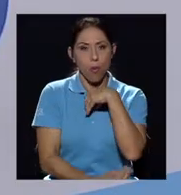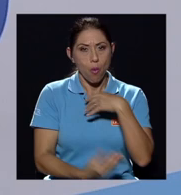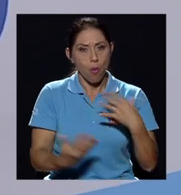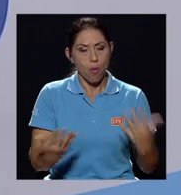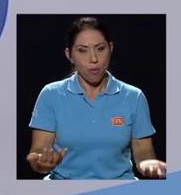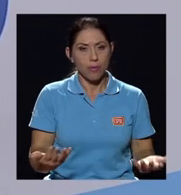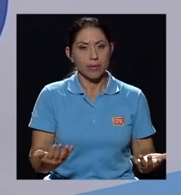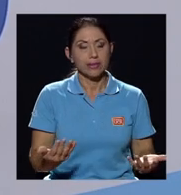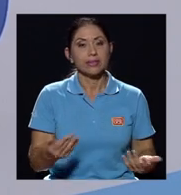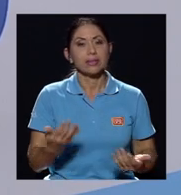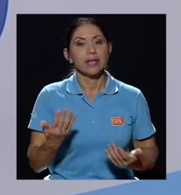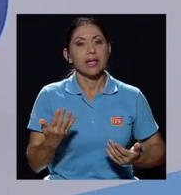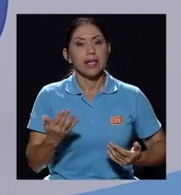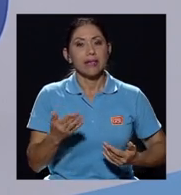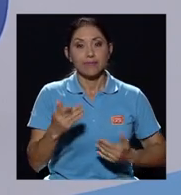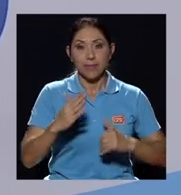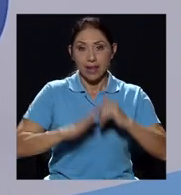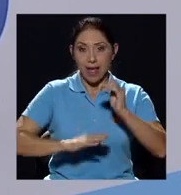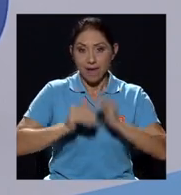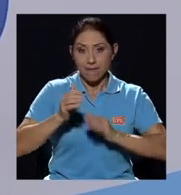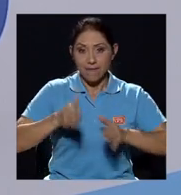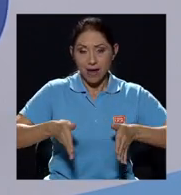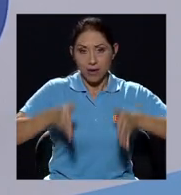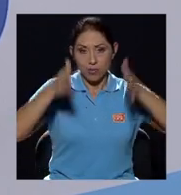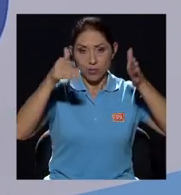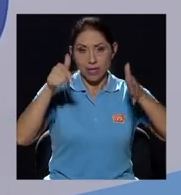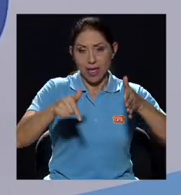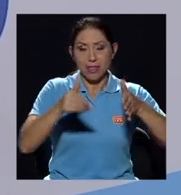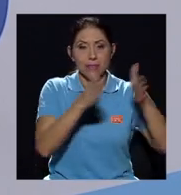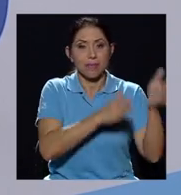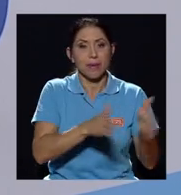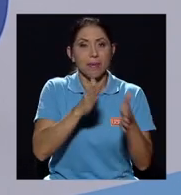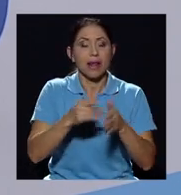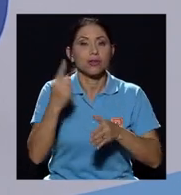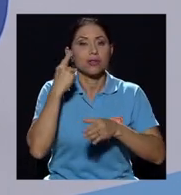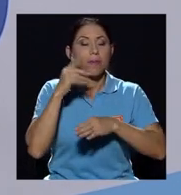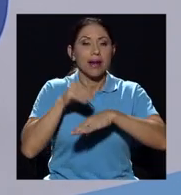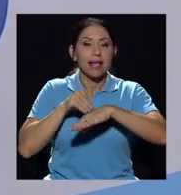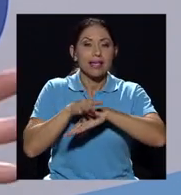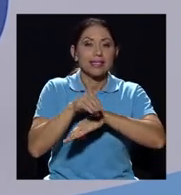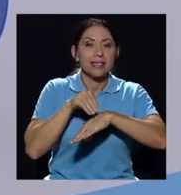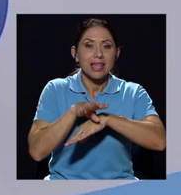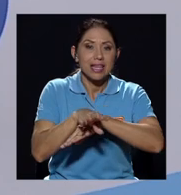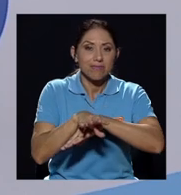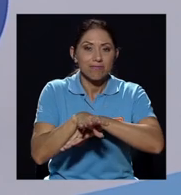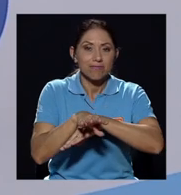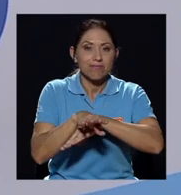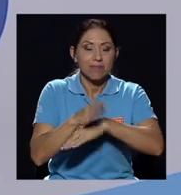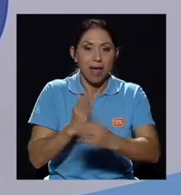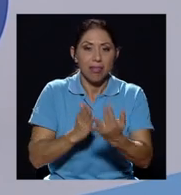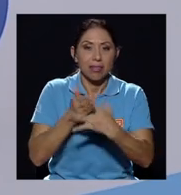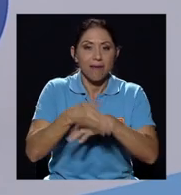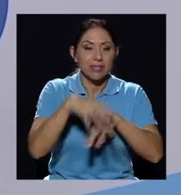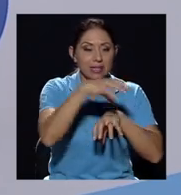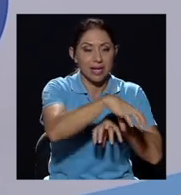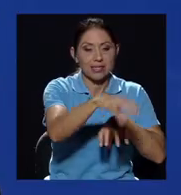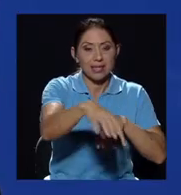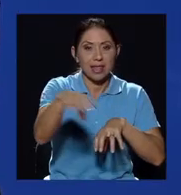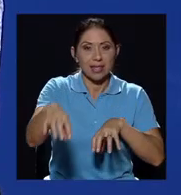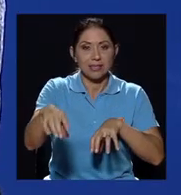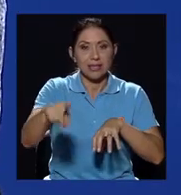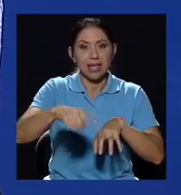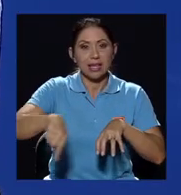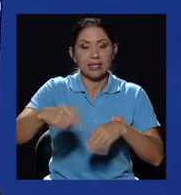la facultad está preparándose para incidir a través de las sedes en esas nuevas zonas de desarrollo.